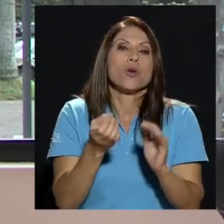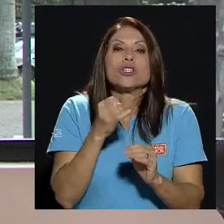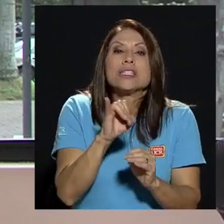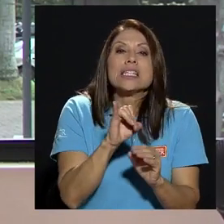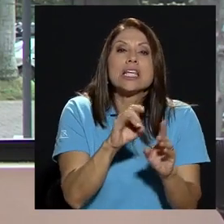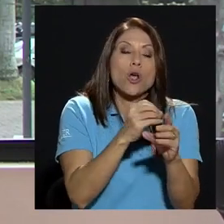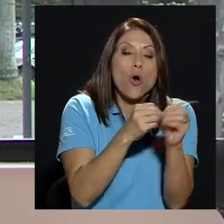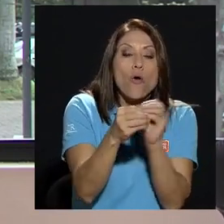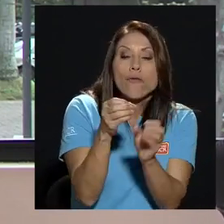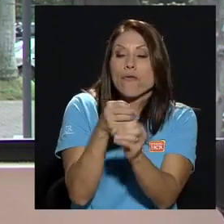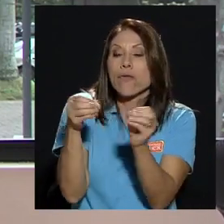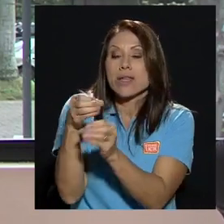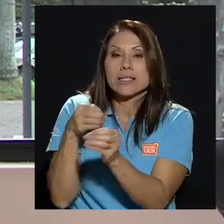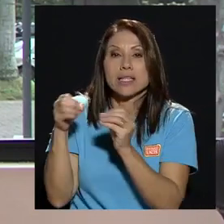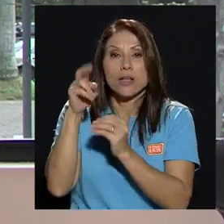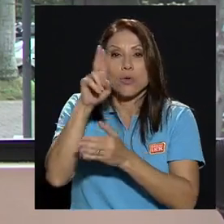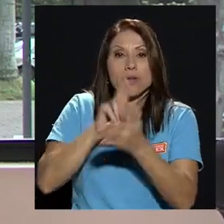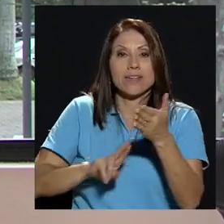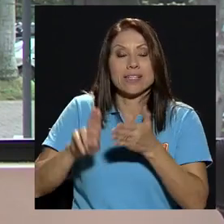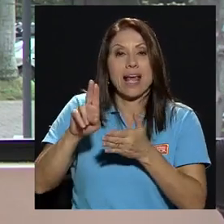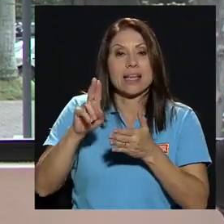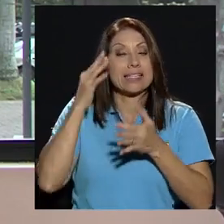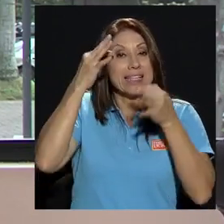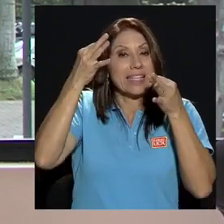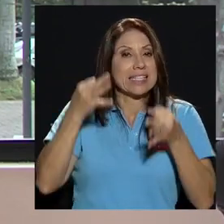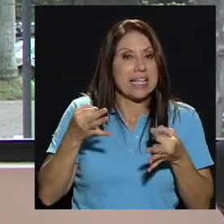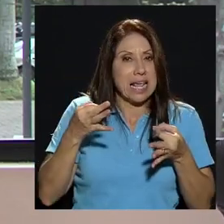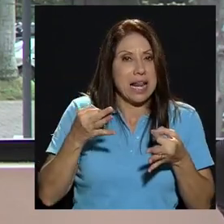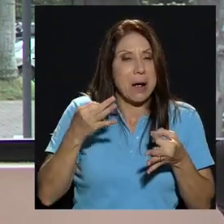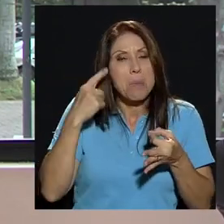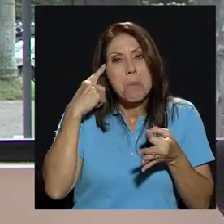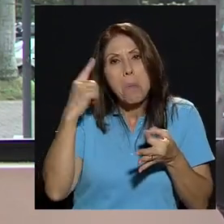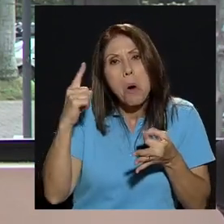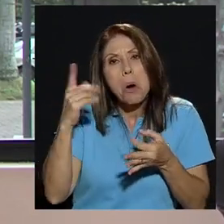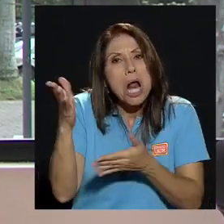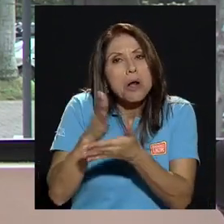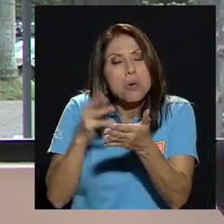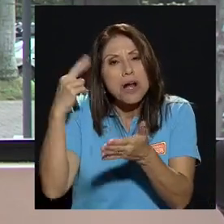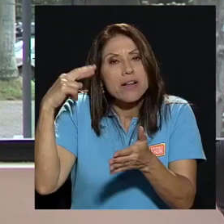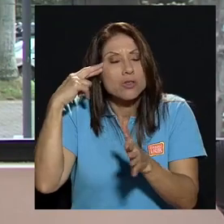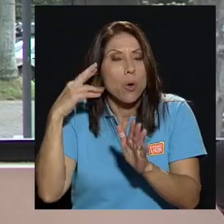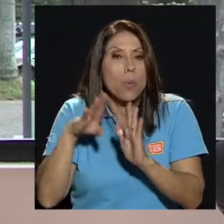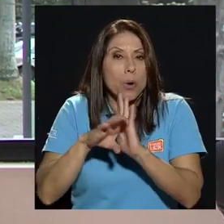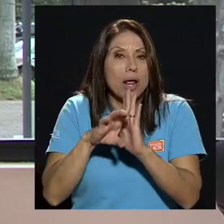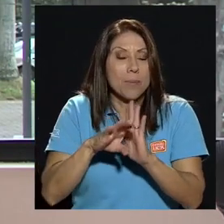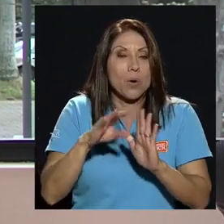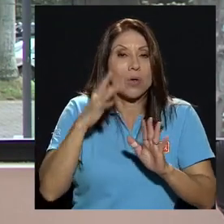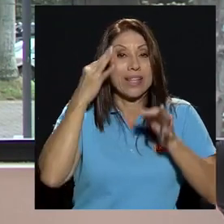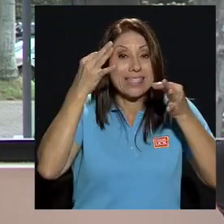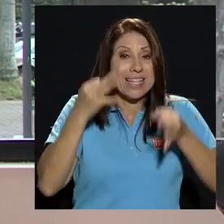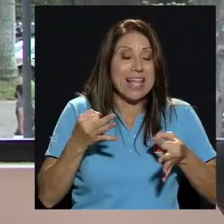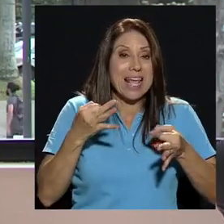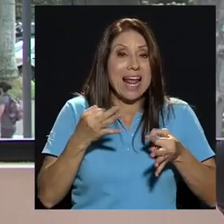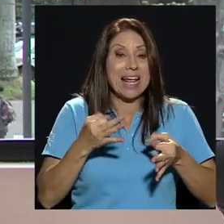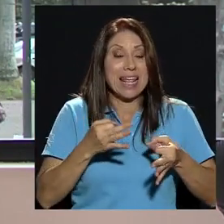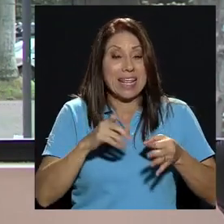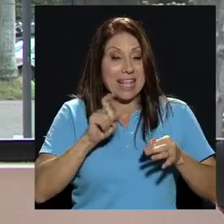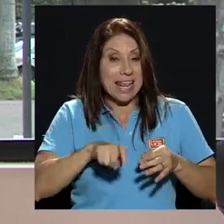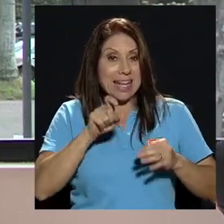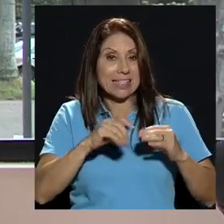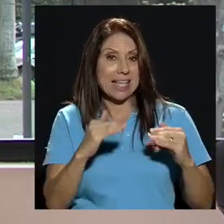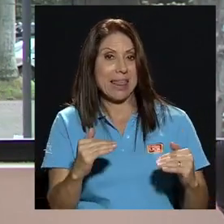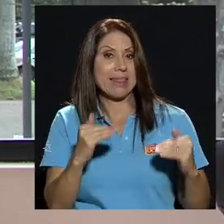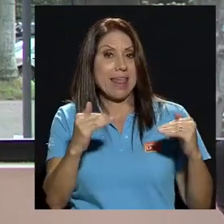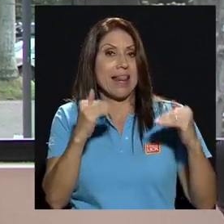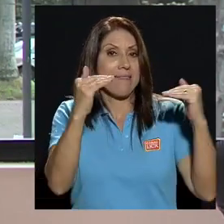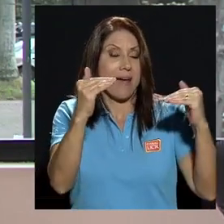decidieran por alguna razón no en este caso o en otros más que hay necesidad de elevar esto a otras instancias